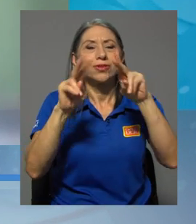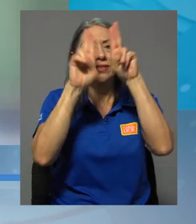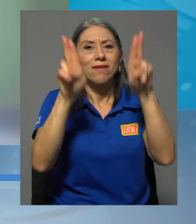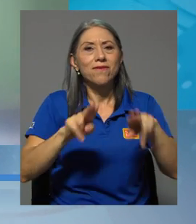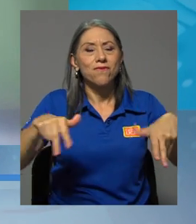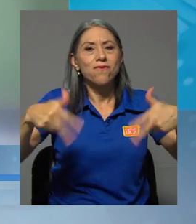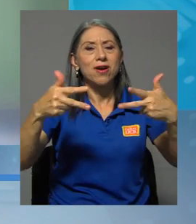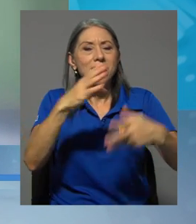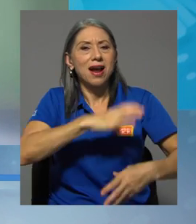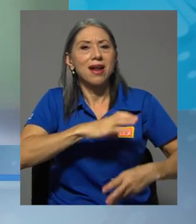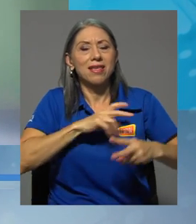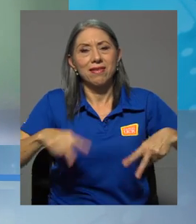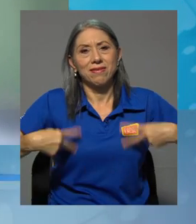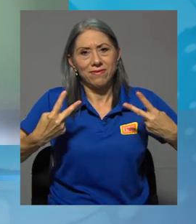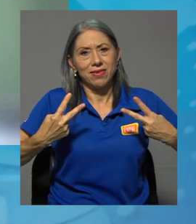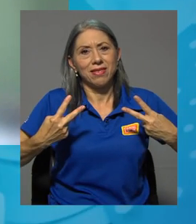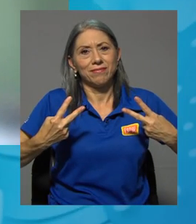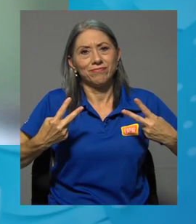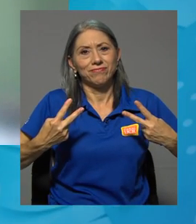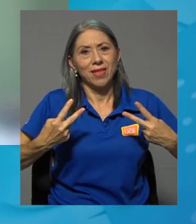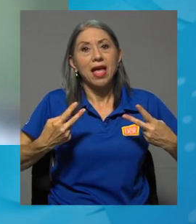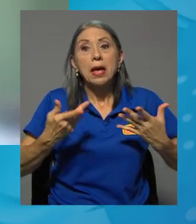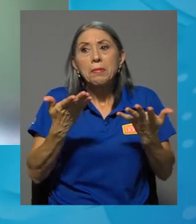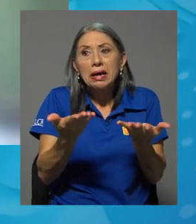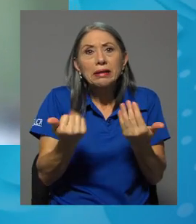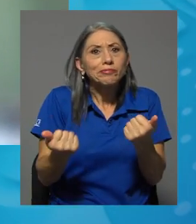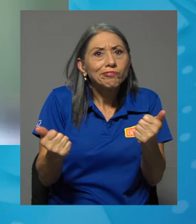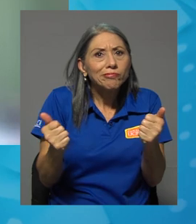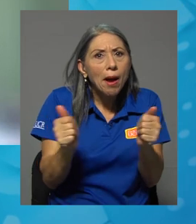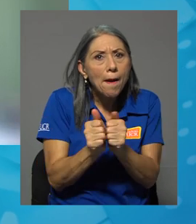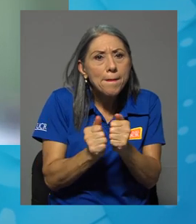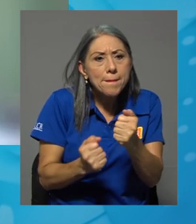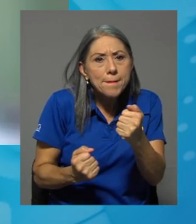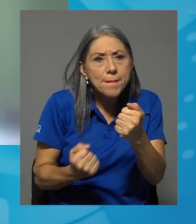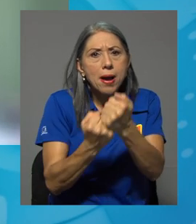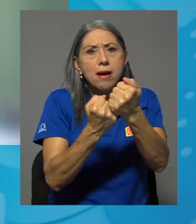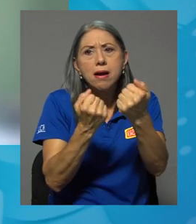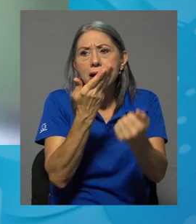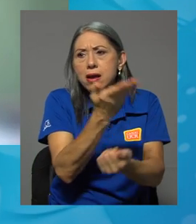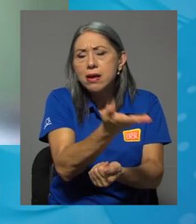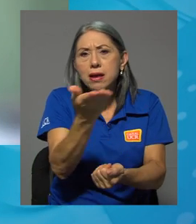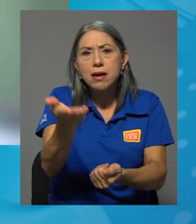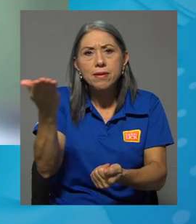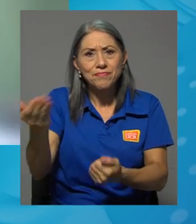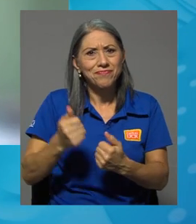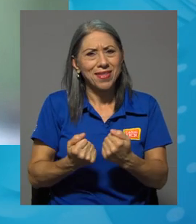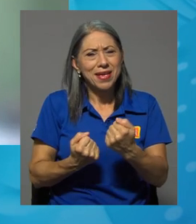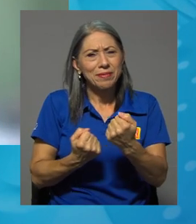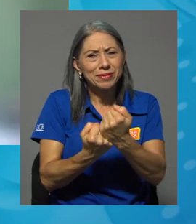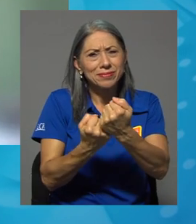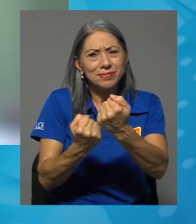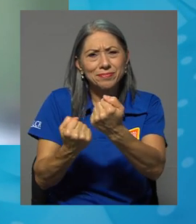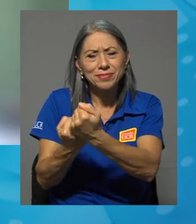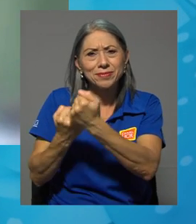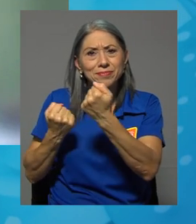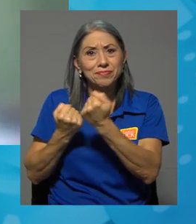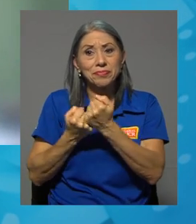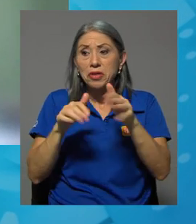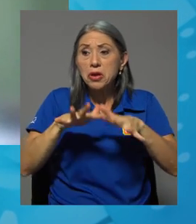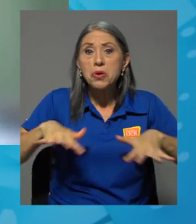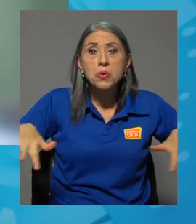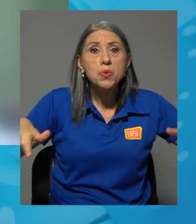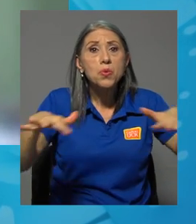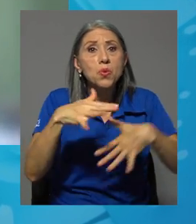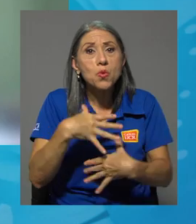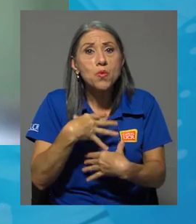Calidad de Vida como un espacio para darles algún tipo de acompañamiento, de apoyar, de crear un lugar de